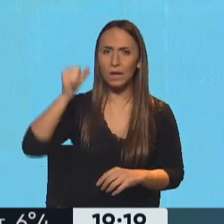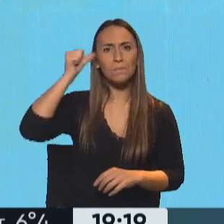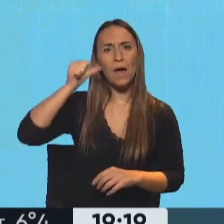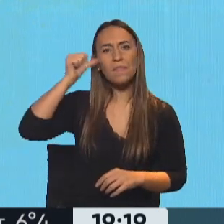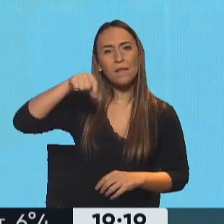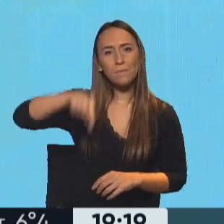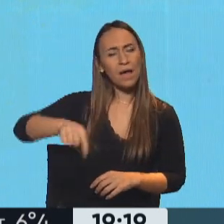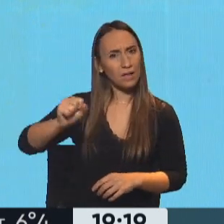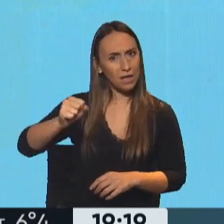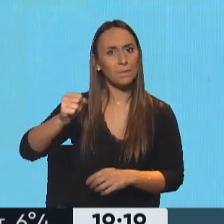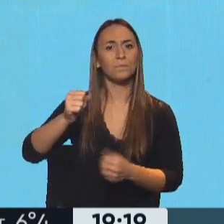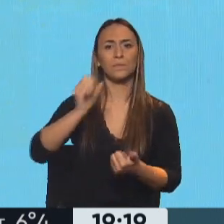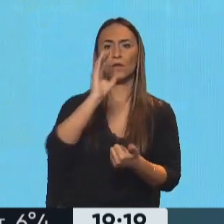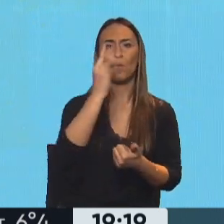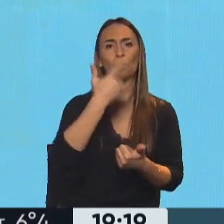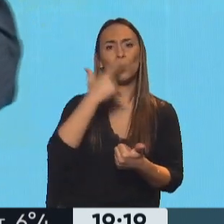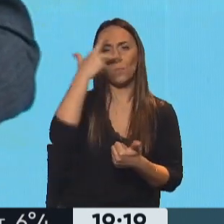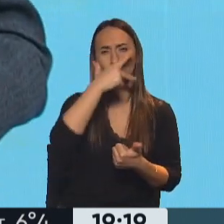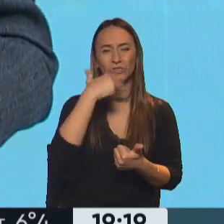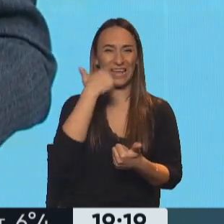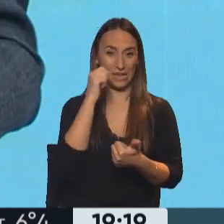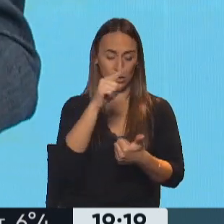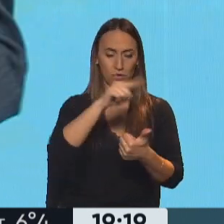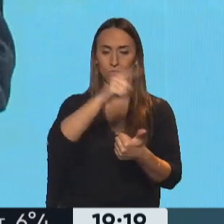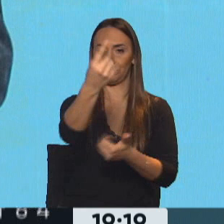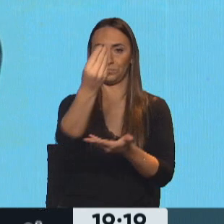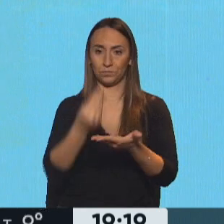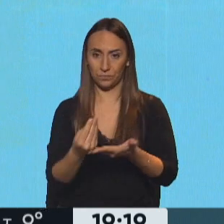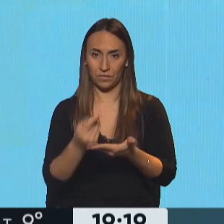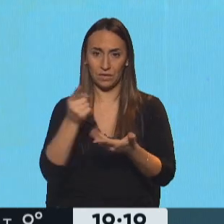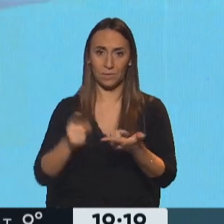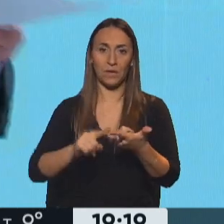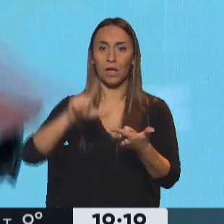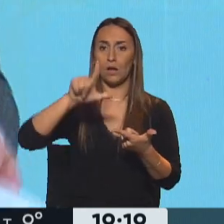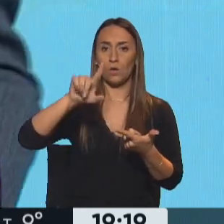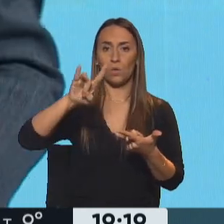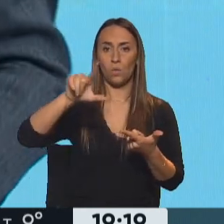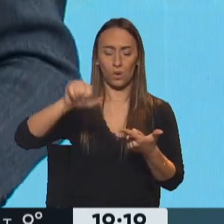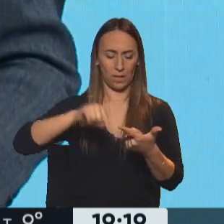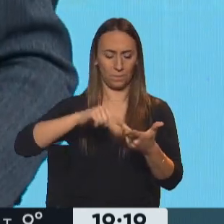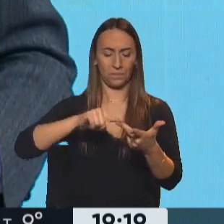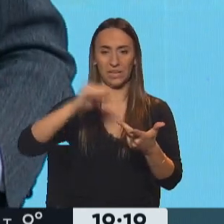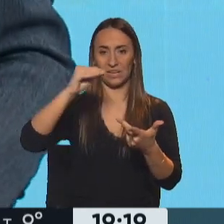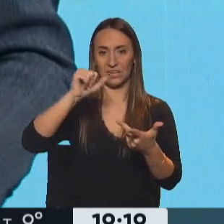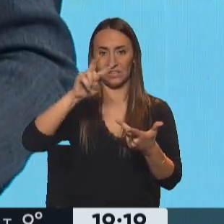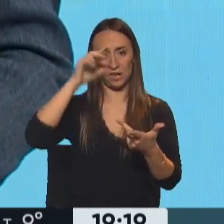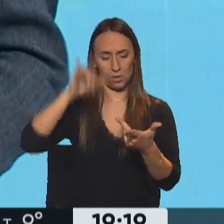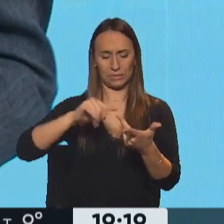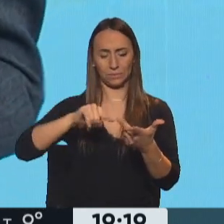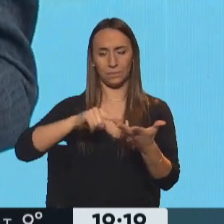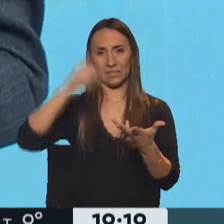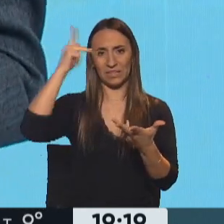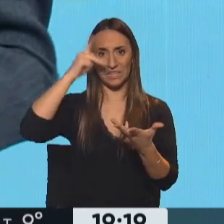Plata, con Bush hijo como presidente de los Estados Unidos, pero estaba Lula, estaba Chávez, estaba Néstor.